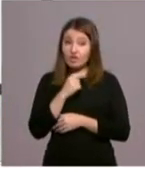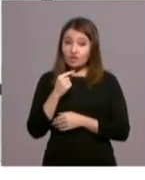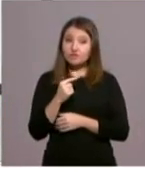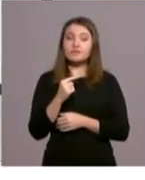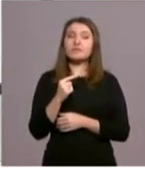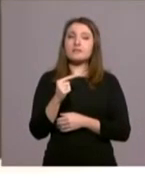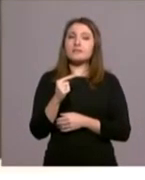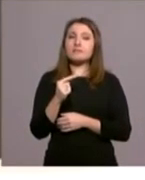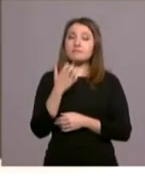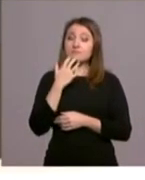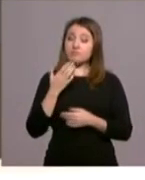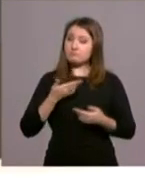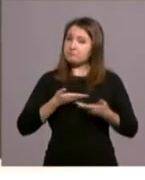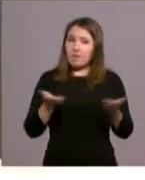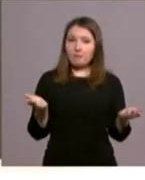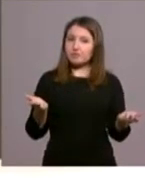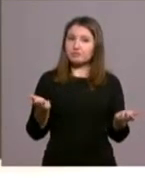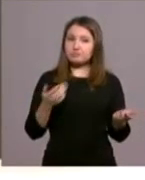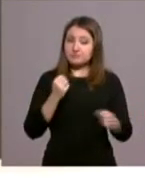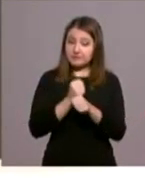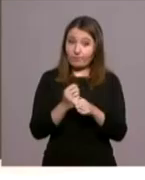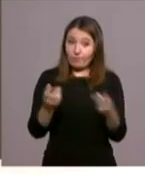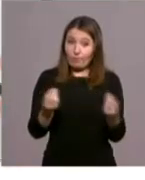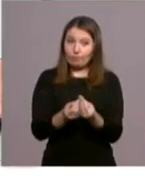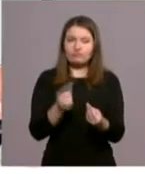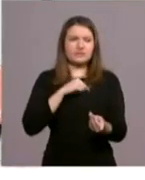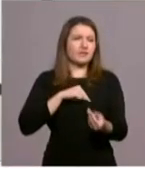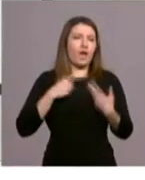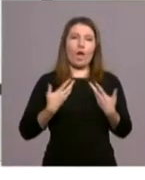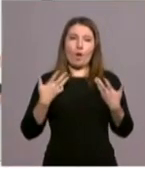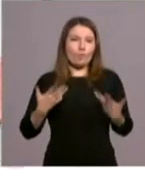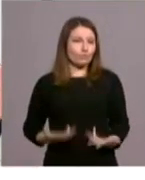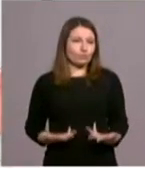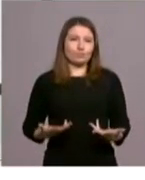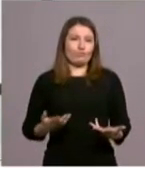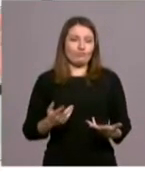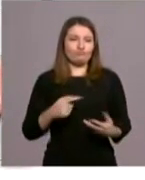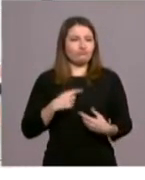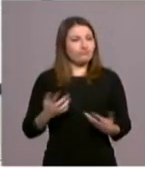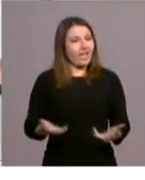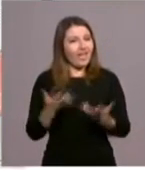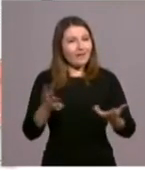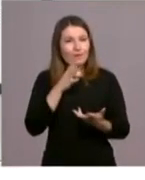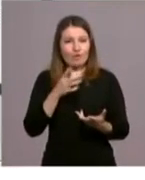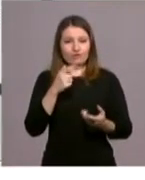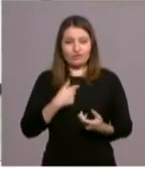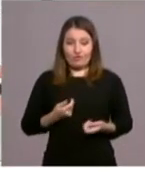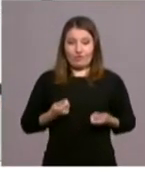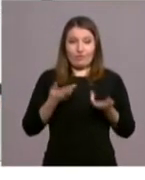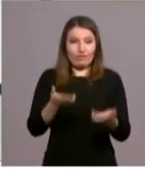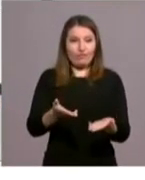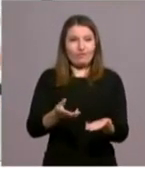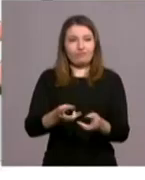que se presta a trabajar con ellos pues se siente muy a gusto y muy confortado porque ve que hay una respuesta, que hay